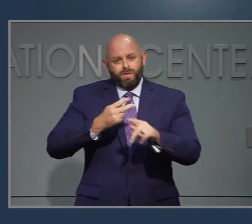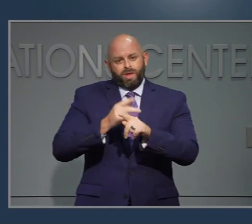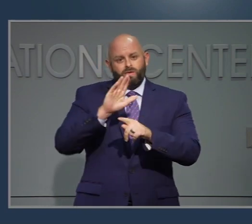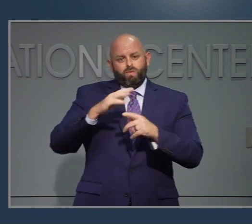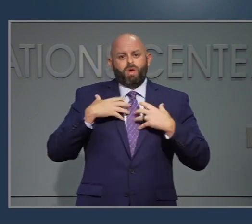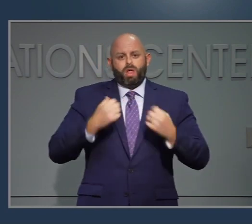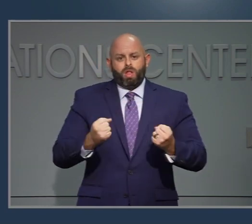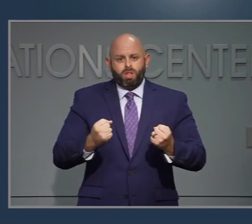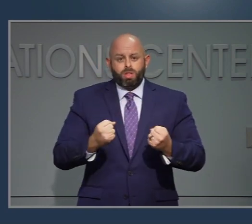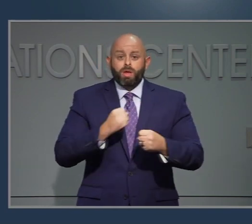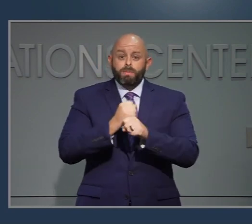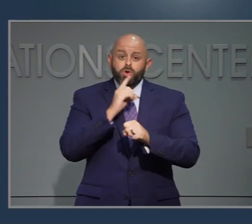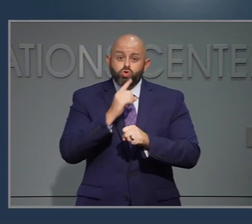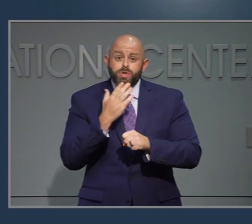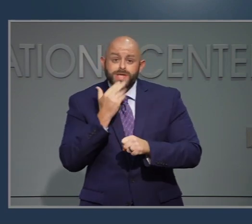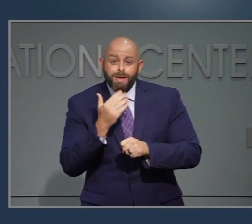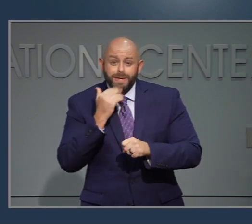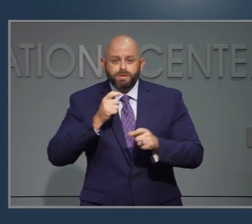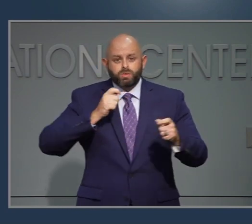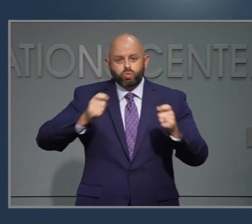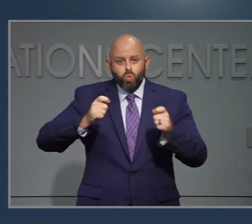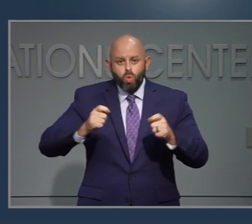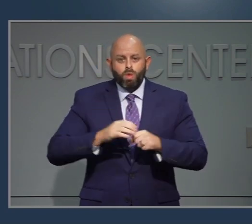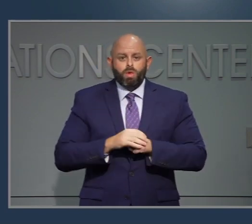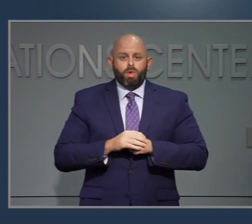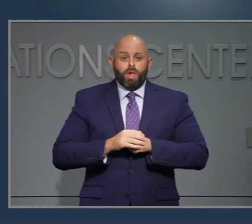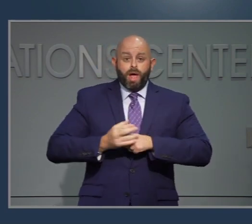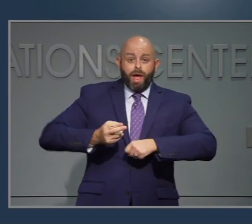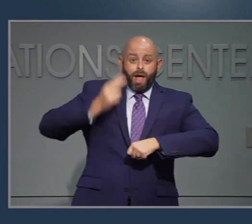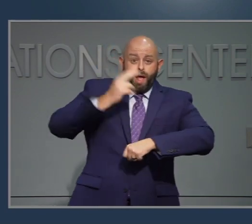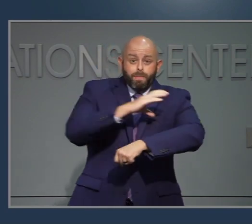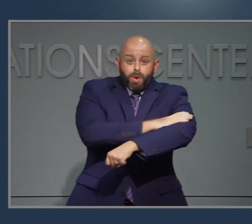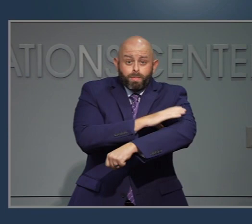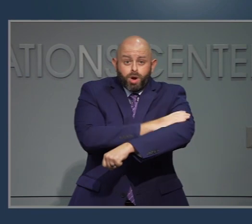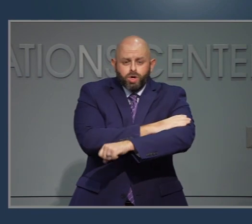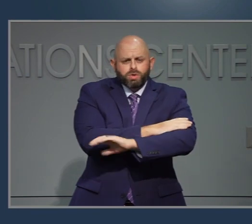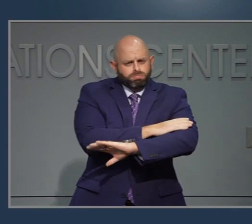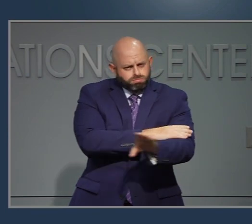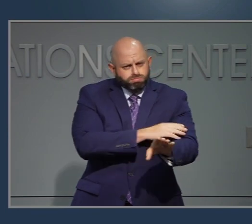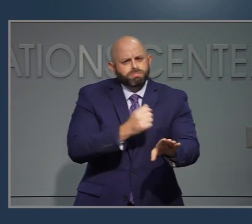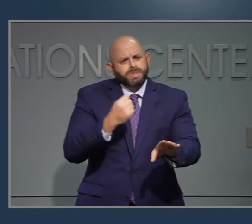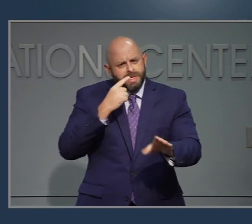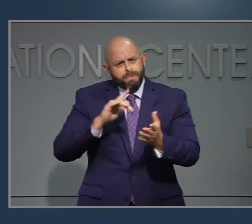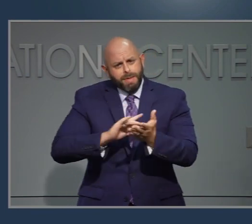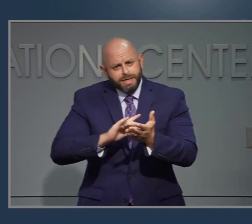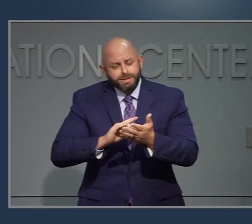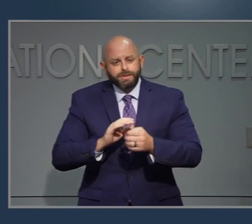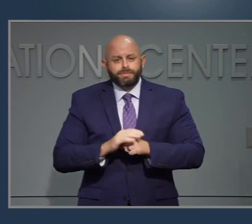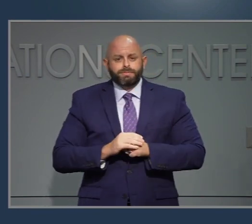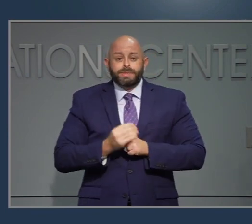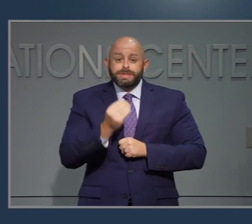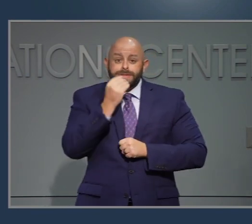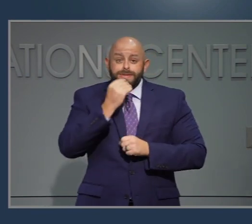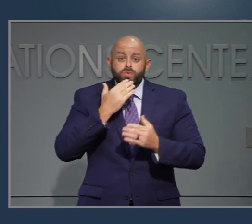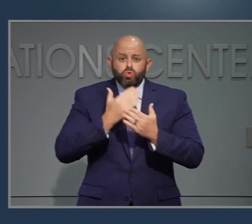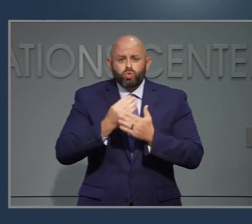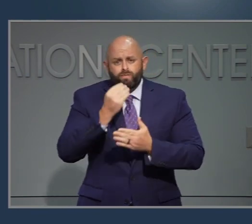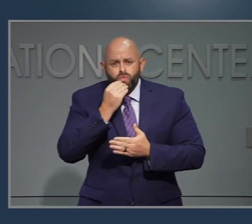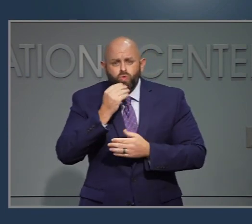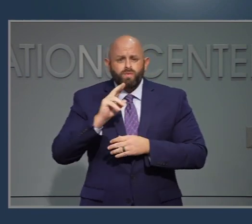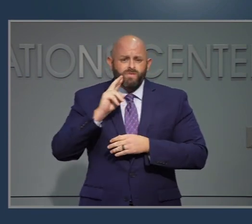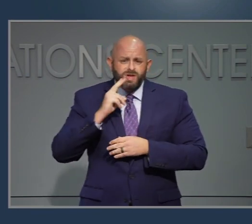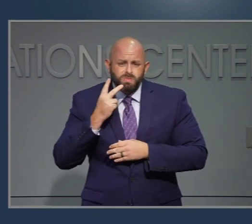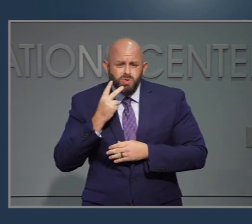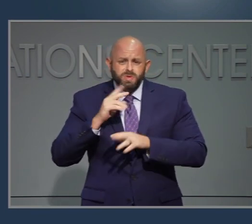diabetes esté bajo control, que esté tomando medicina para la presión alta y que esté comiendo saludablemente. ¿Ha estado pensando en dejar de